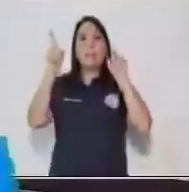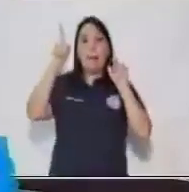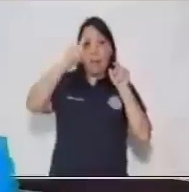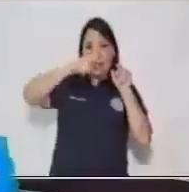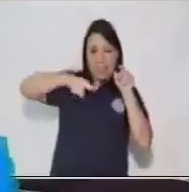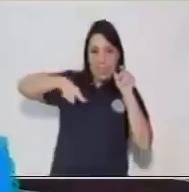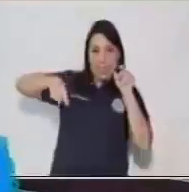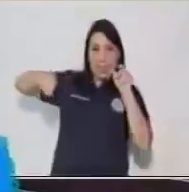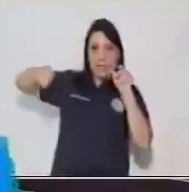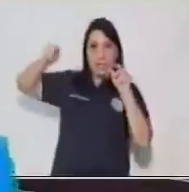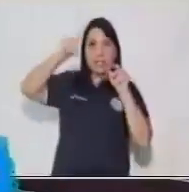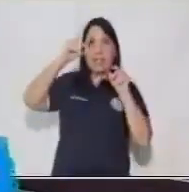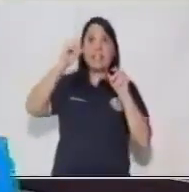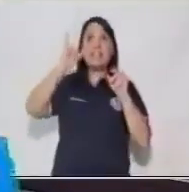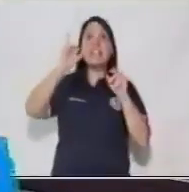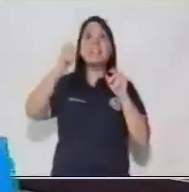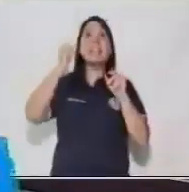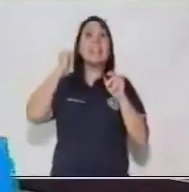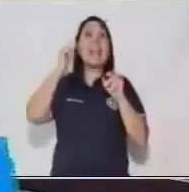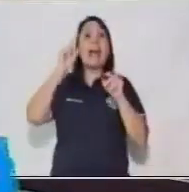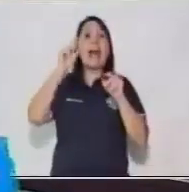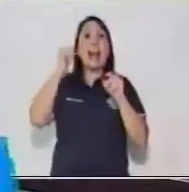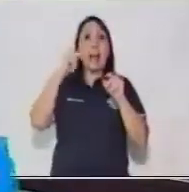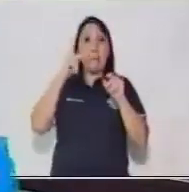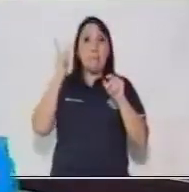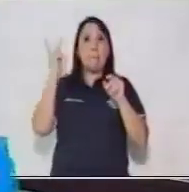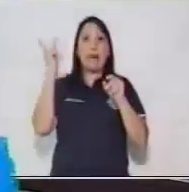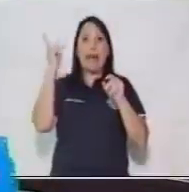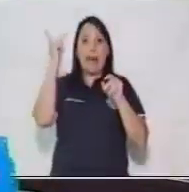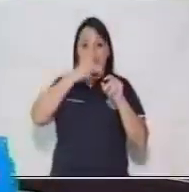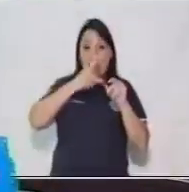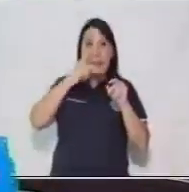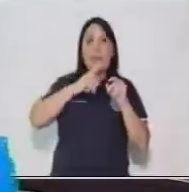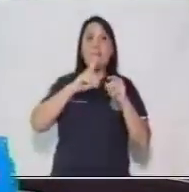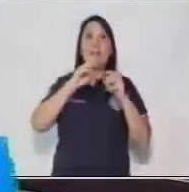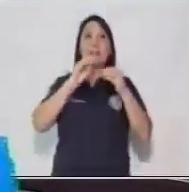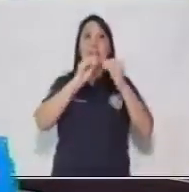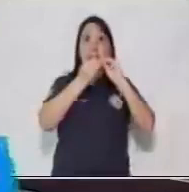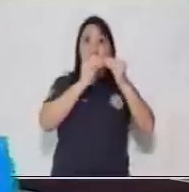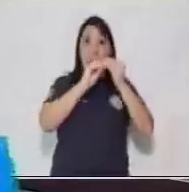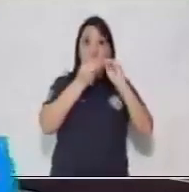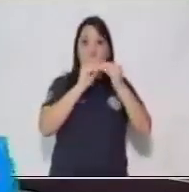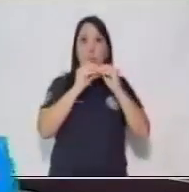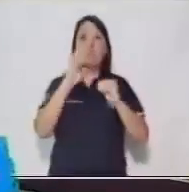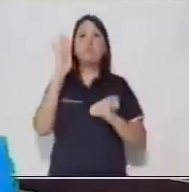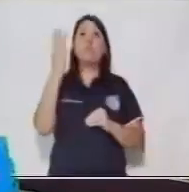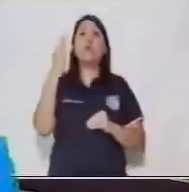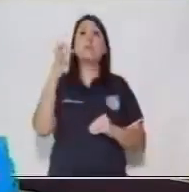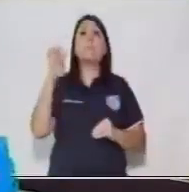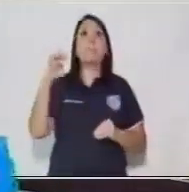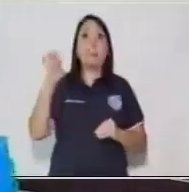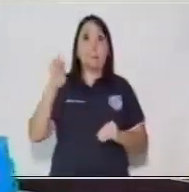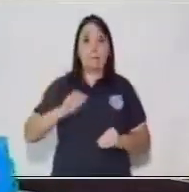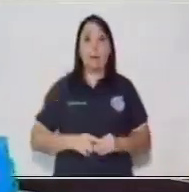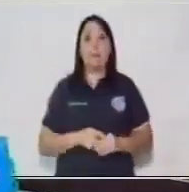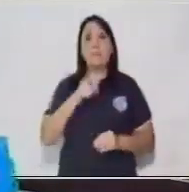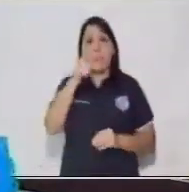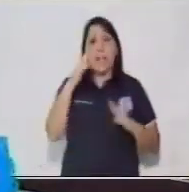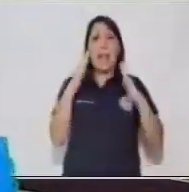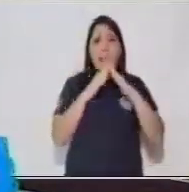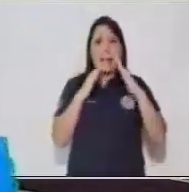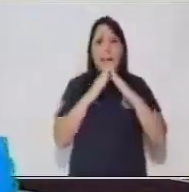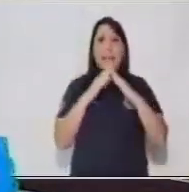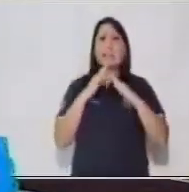frecuencias porcentuales del área de Matemática para Cuarto Grado de Primaria. Si en casa